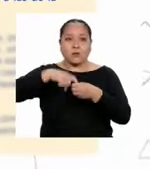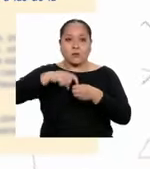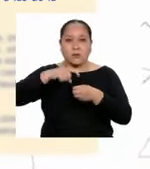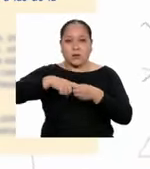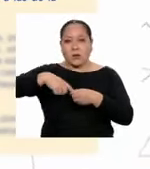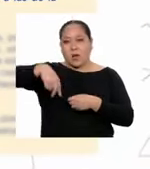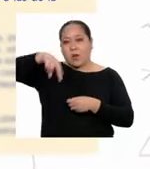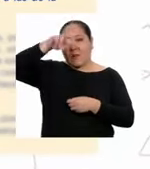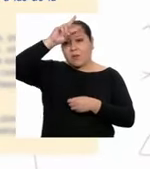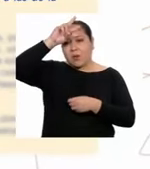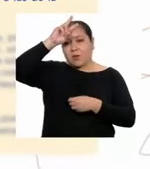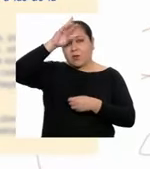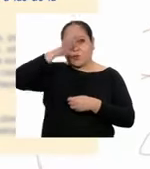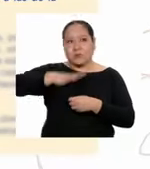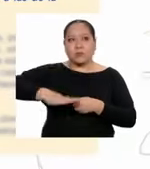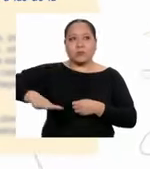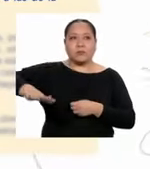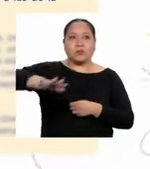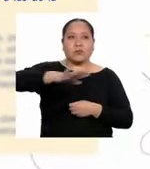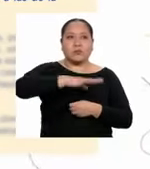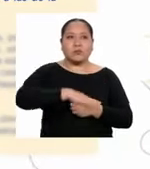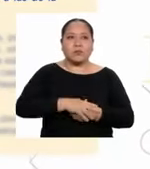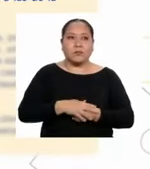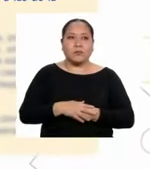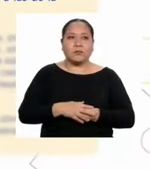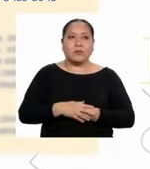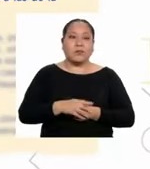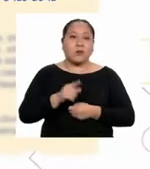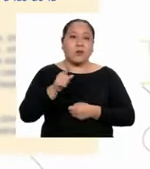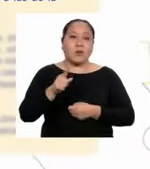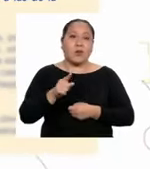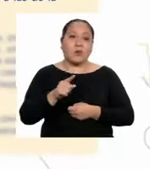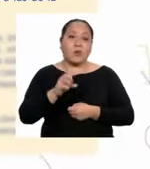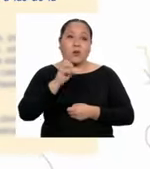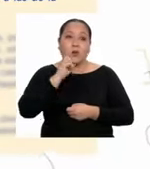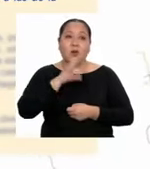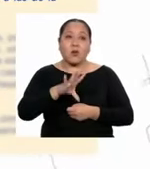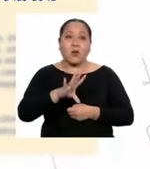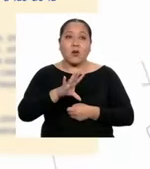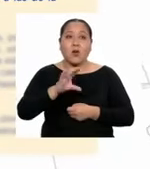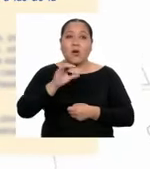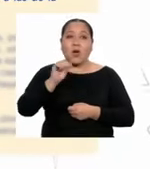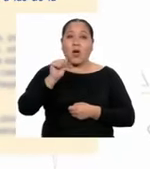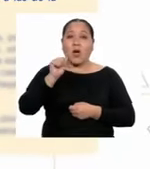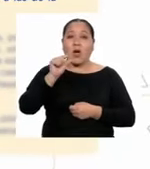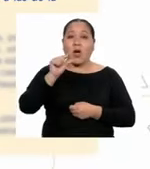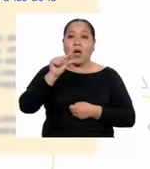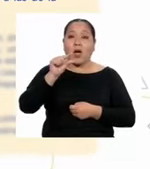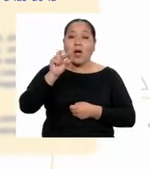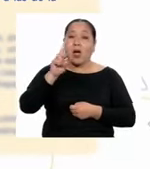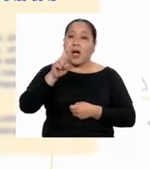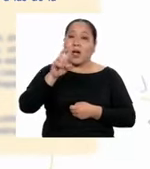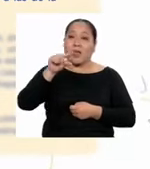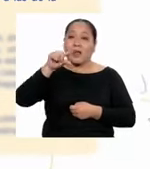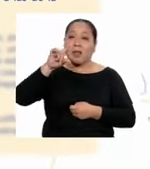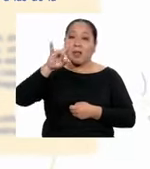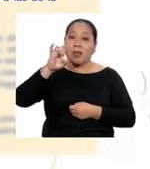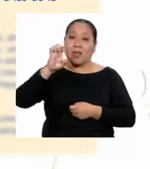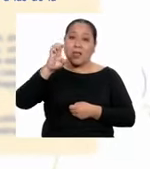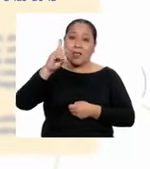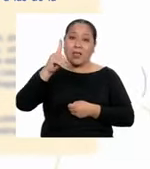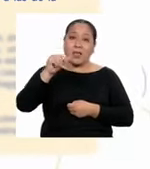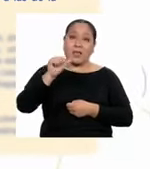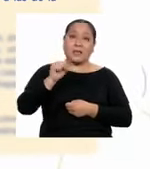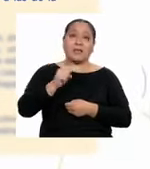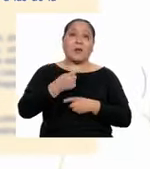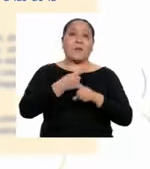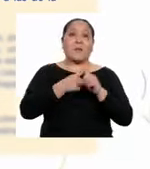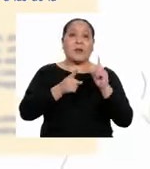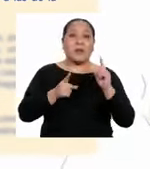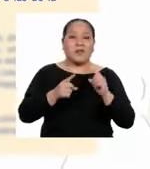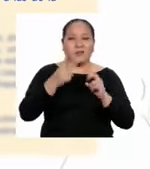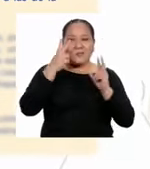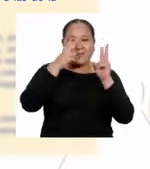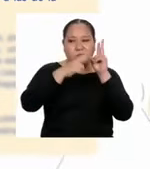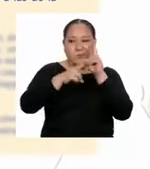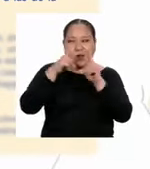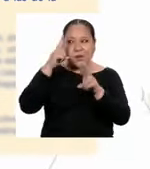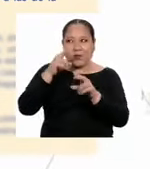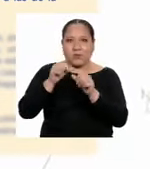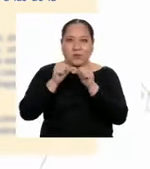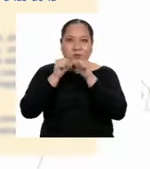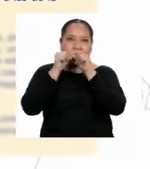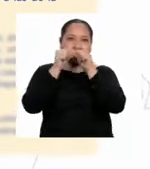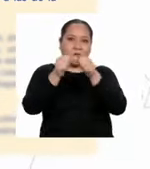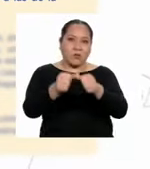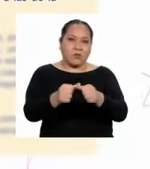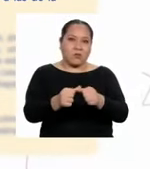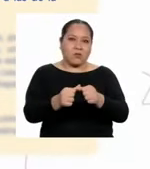todas las sangres, como lo calificara José María Argueras. Sin embargo, podemos identificar todavía